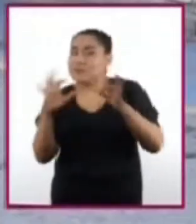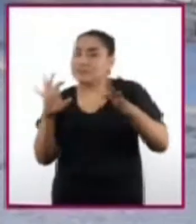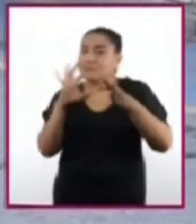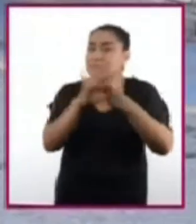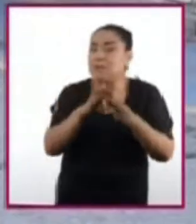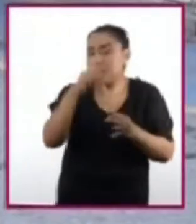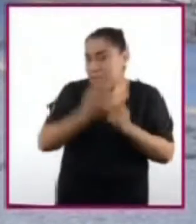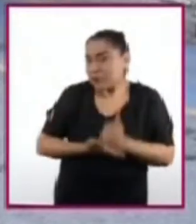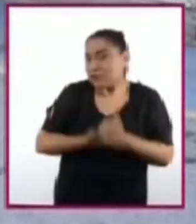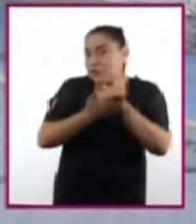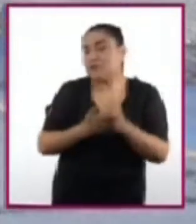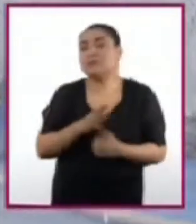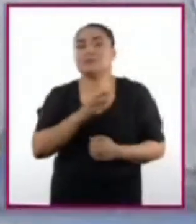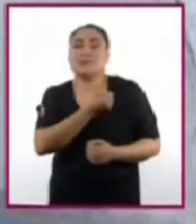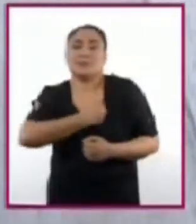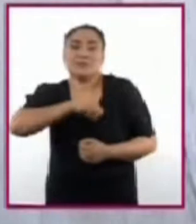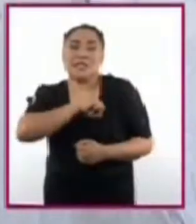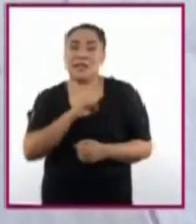la salud? ¡Veamos!